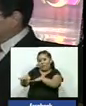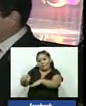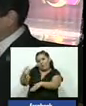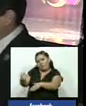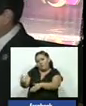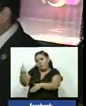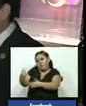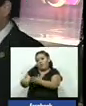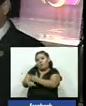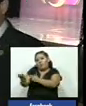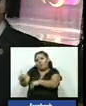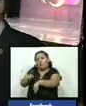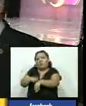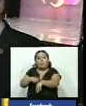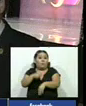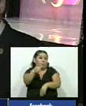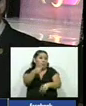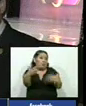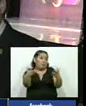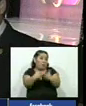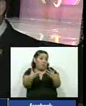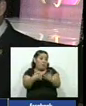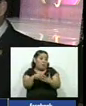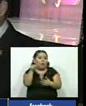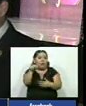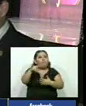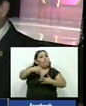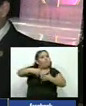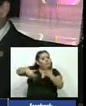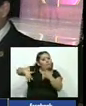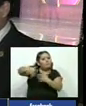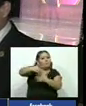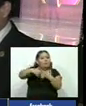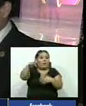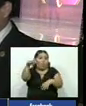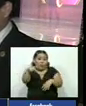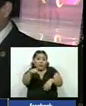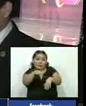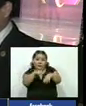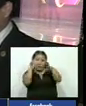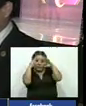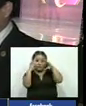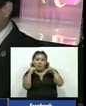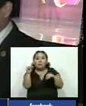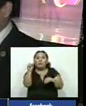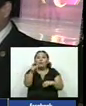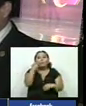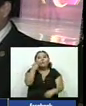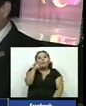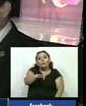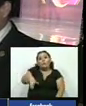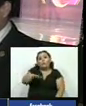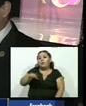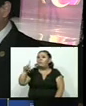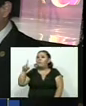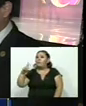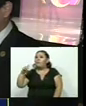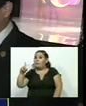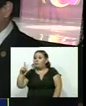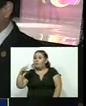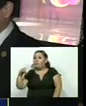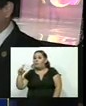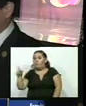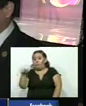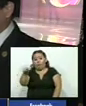alcalde por su tiempo y bueno compañeros así es el ambiente que se está viviendo a esta hora de la noche en Santa Tecla y por supuesto